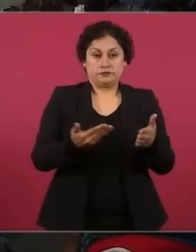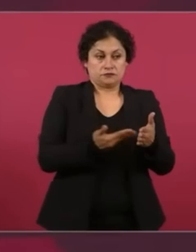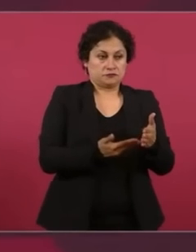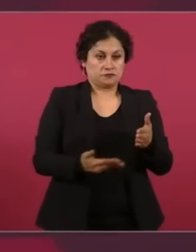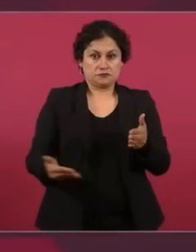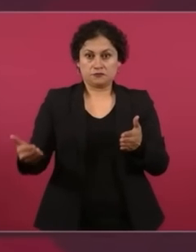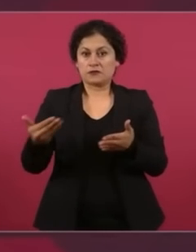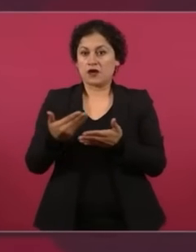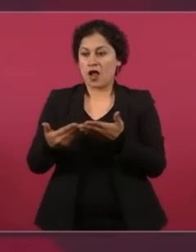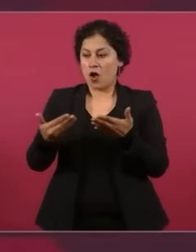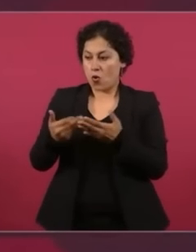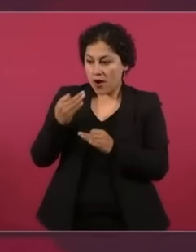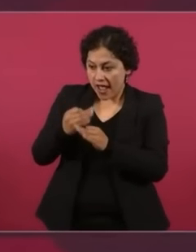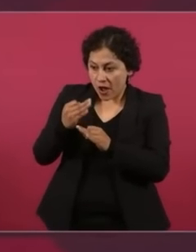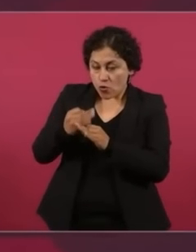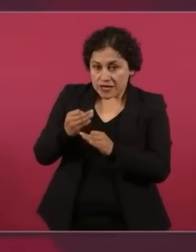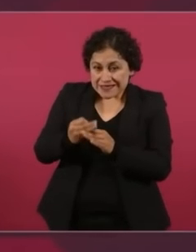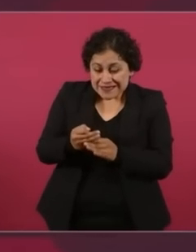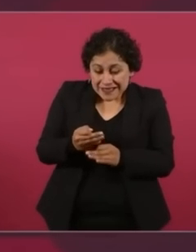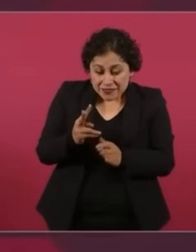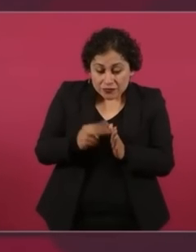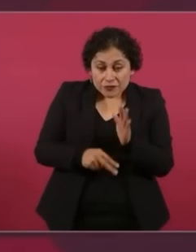seiscientos millones,